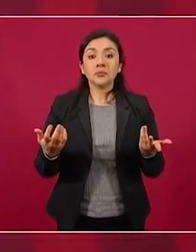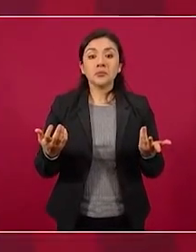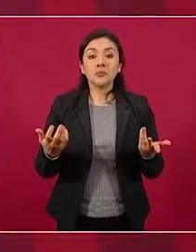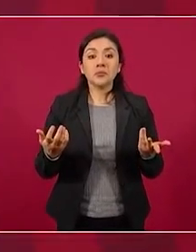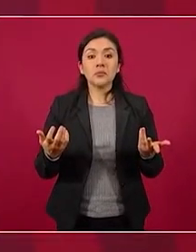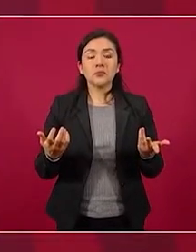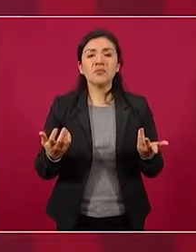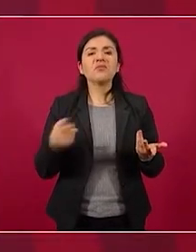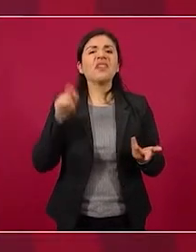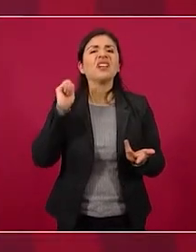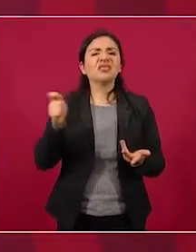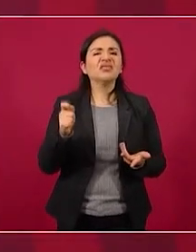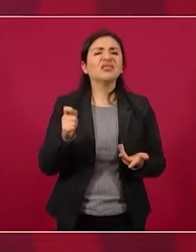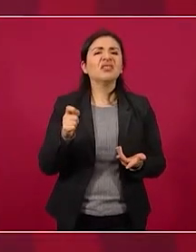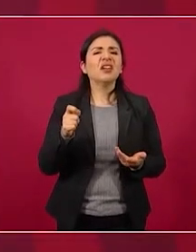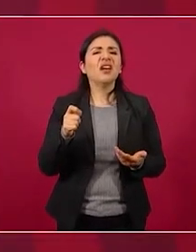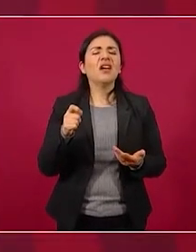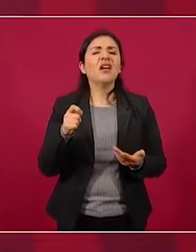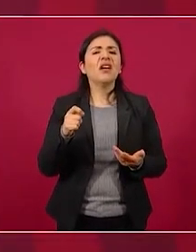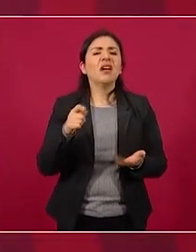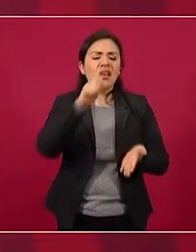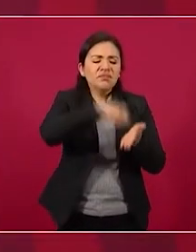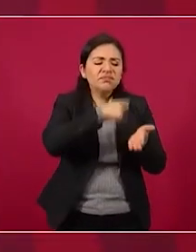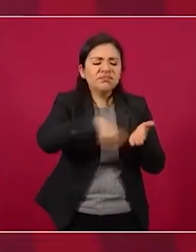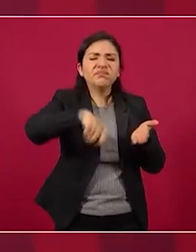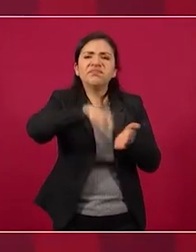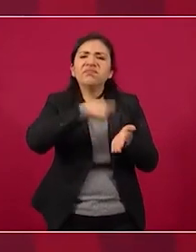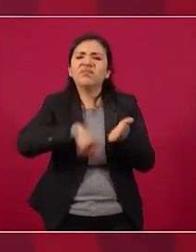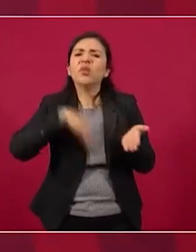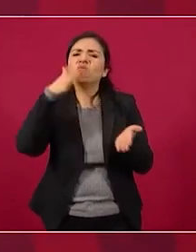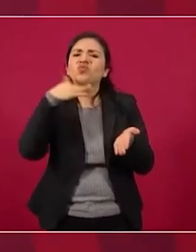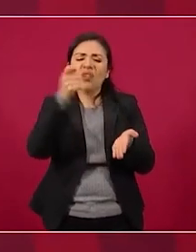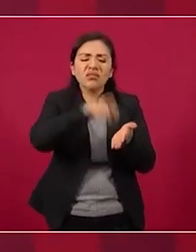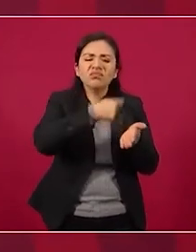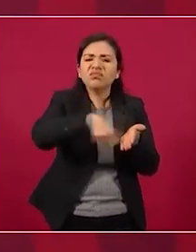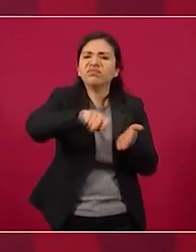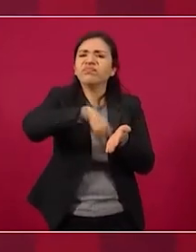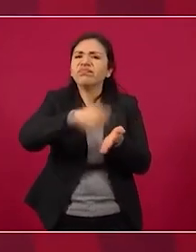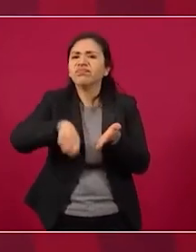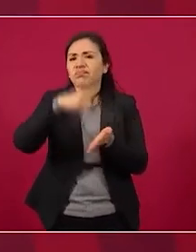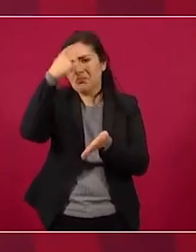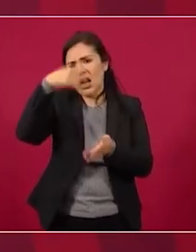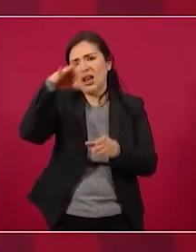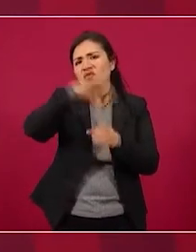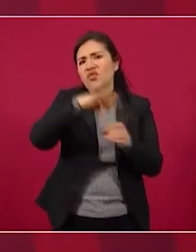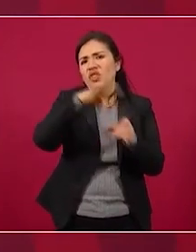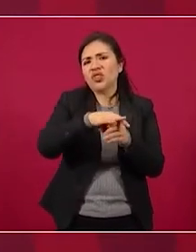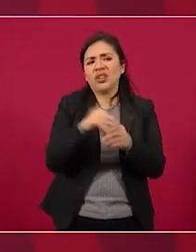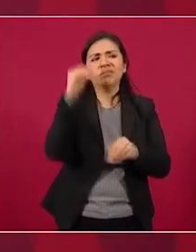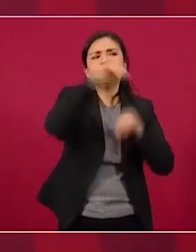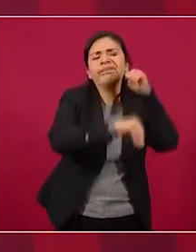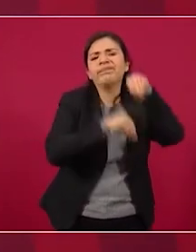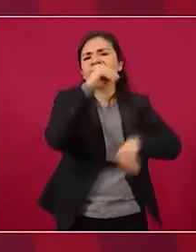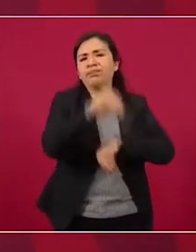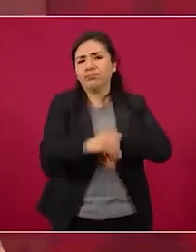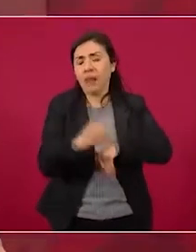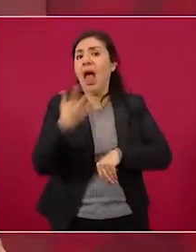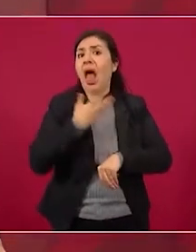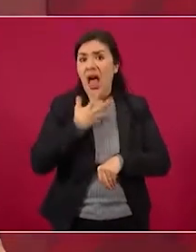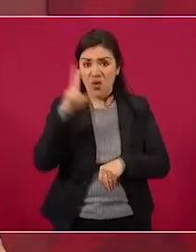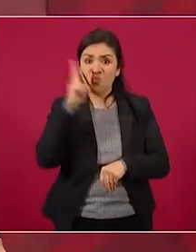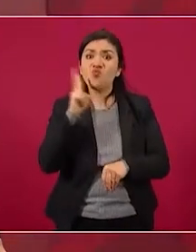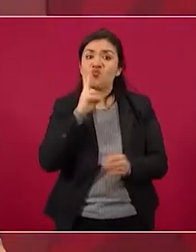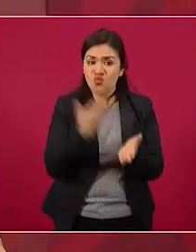falsificando las actas y rellenando las urnas ya hay pruebas